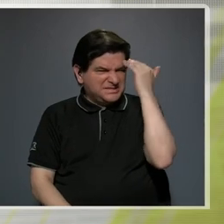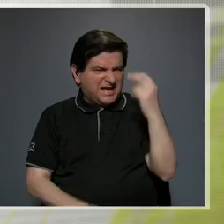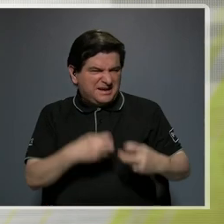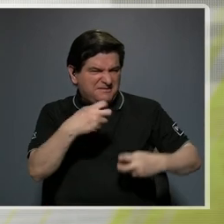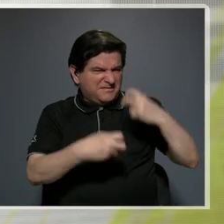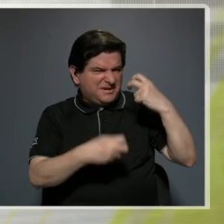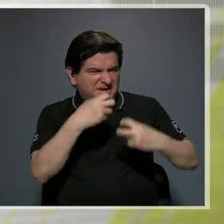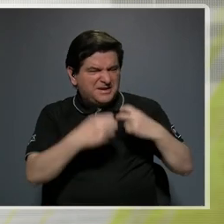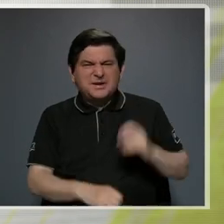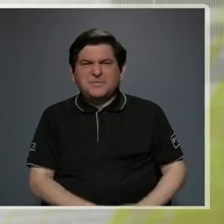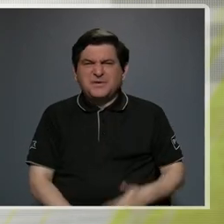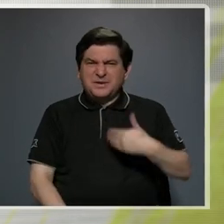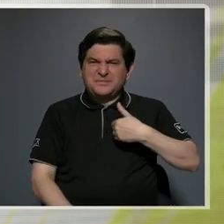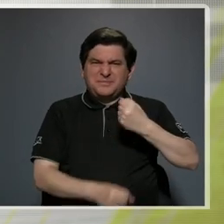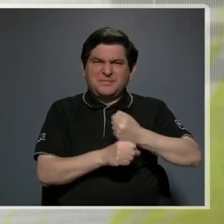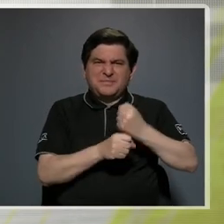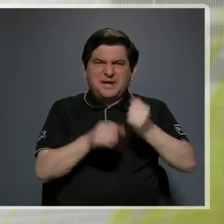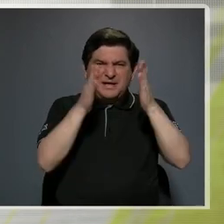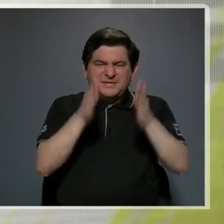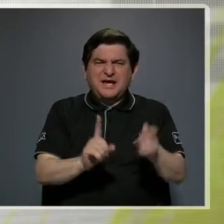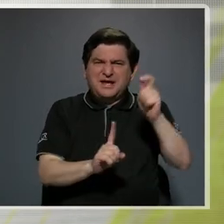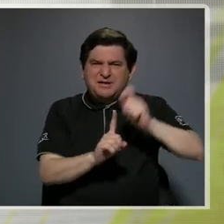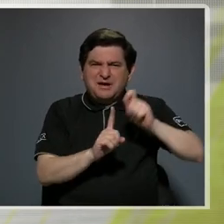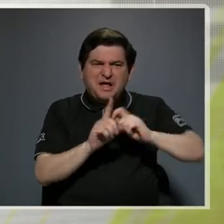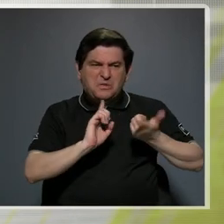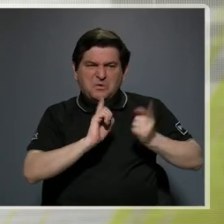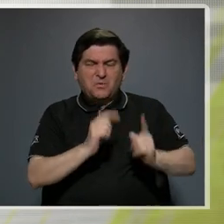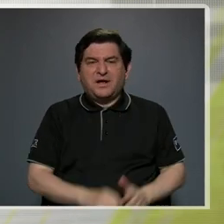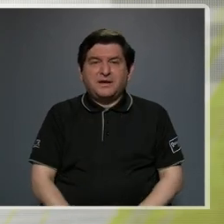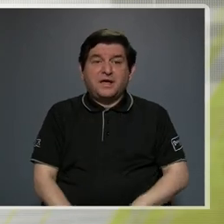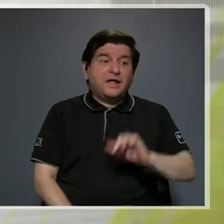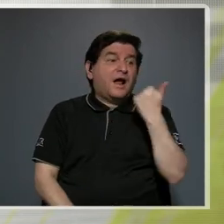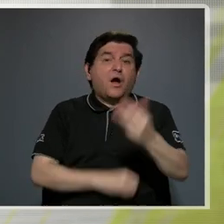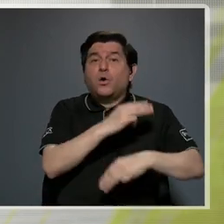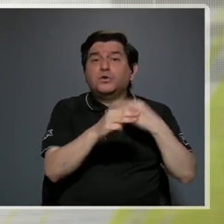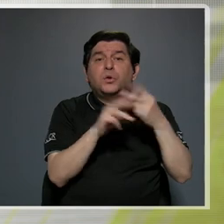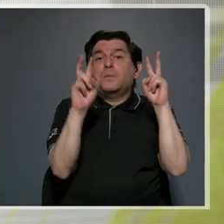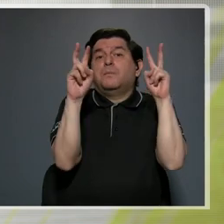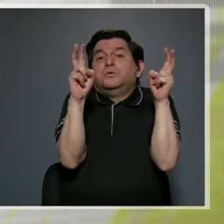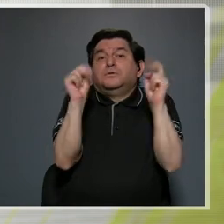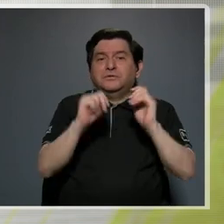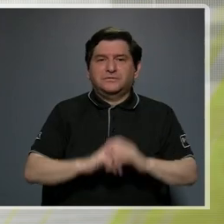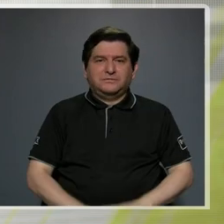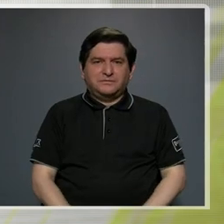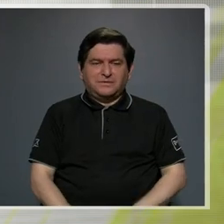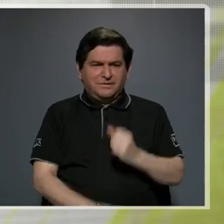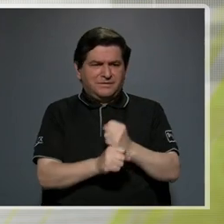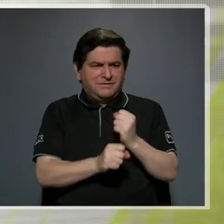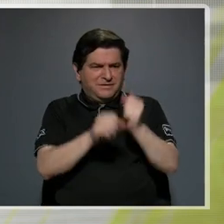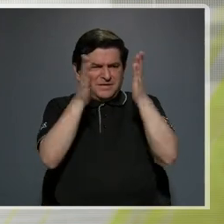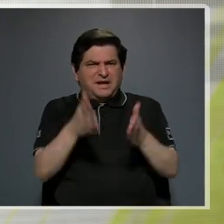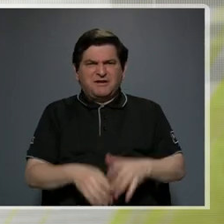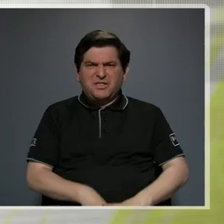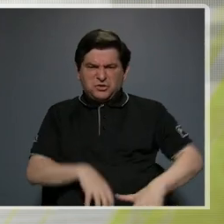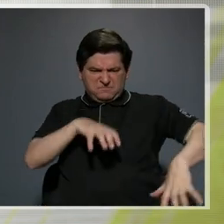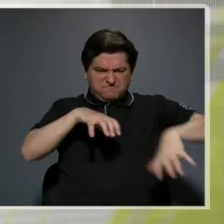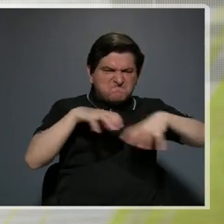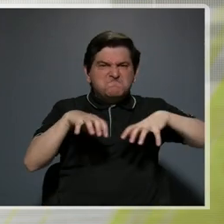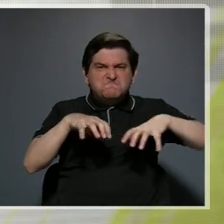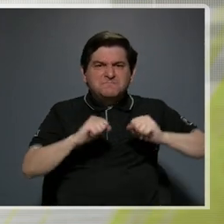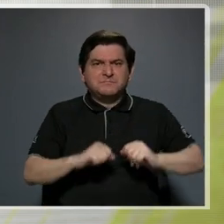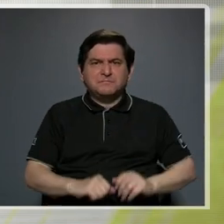problemática de los trabajadores bananeros. O sea, era como otro mundo. Entonces, los trabajadores reaccionan